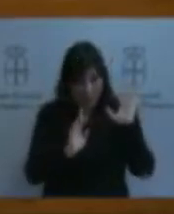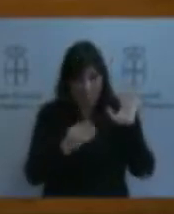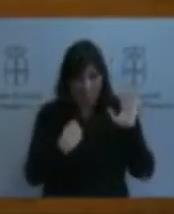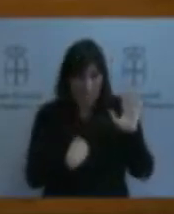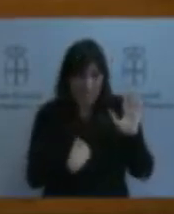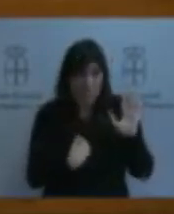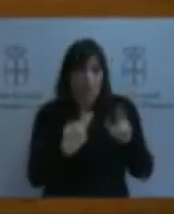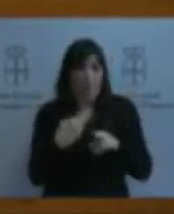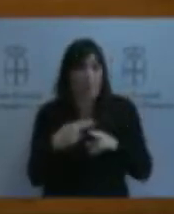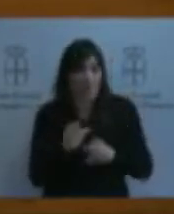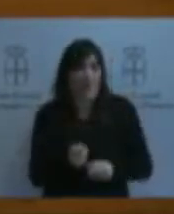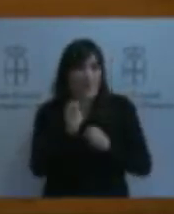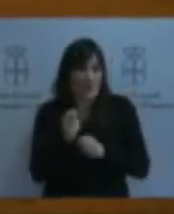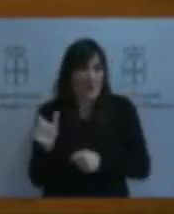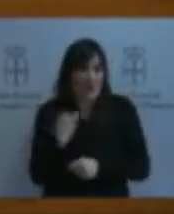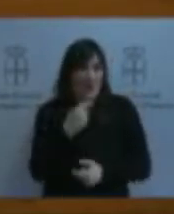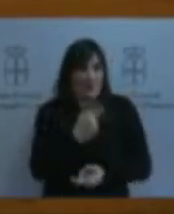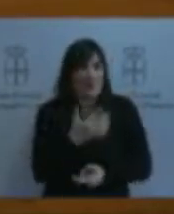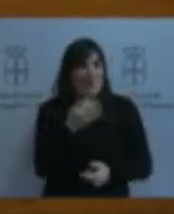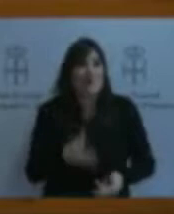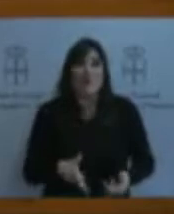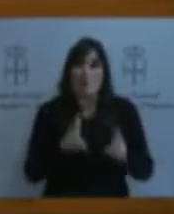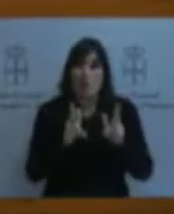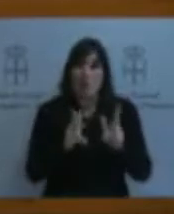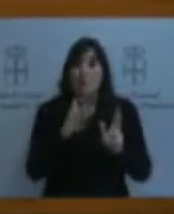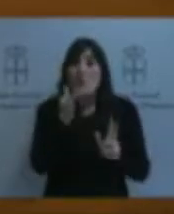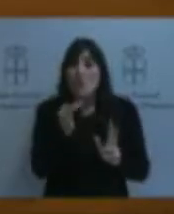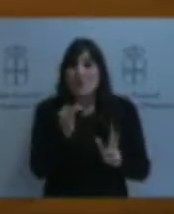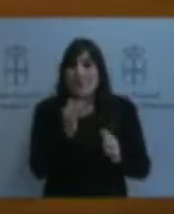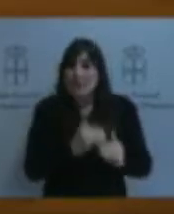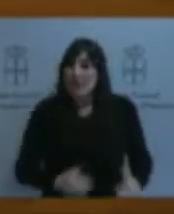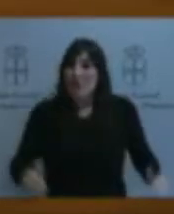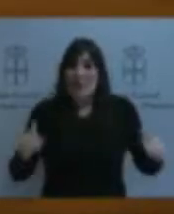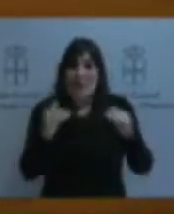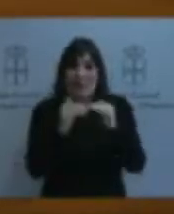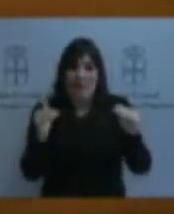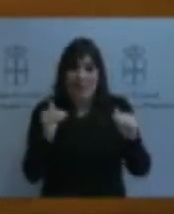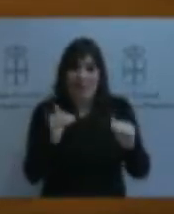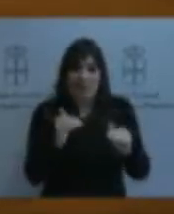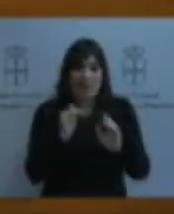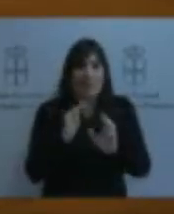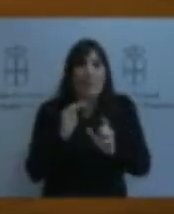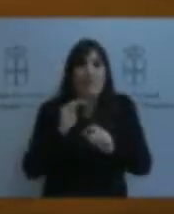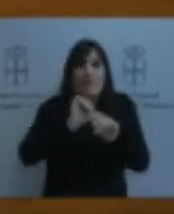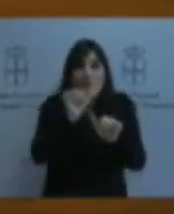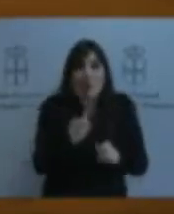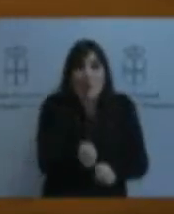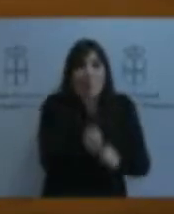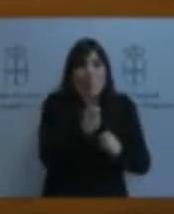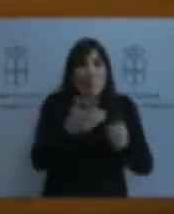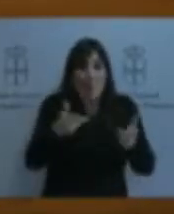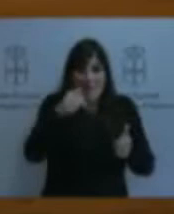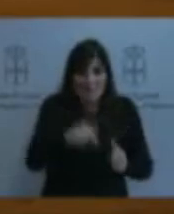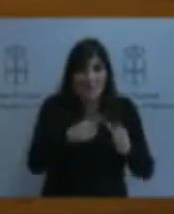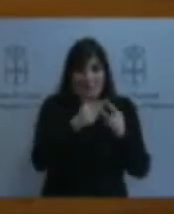democrático, en condiciones de equidad entre las artes utilizadas en el territorio asturiano para defender y exigir que